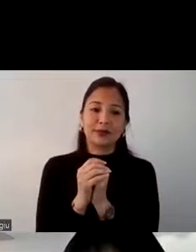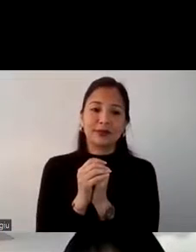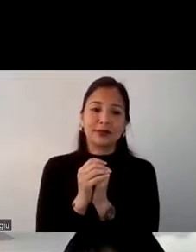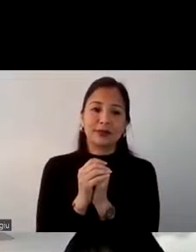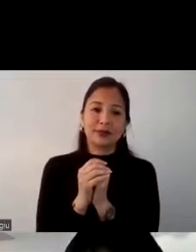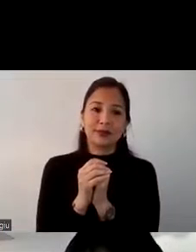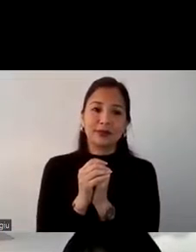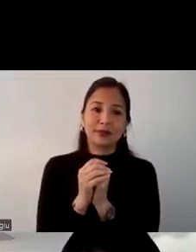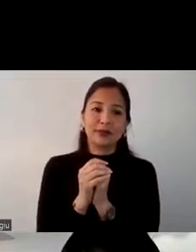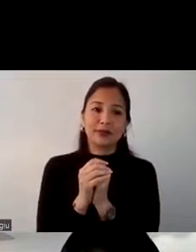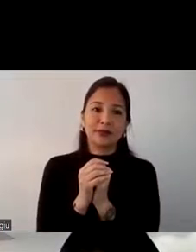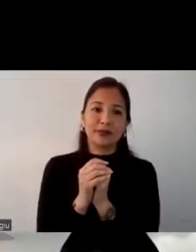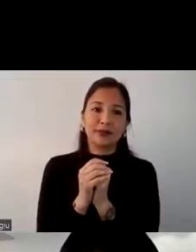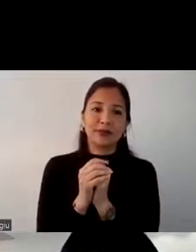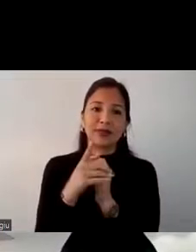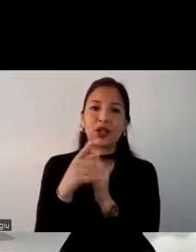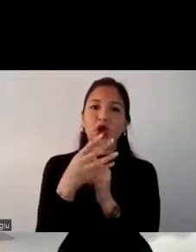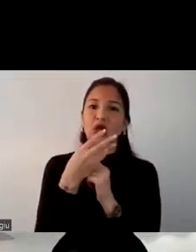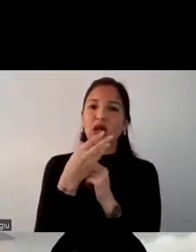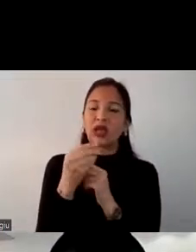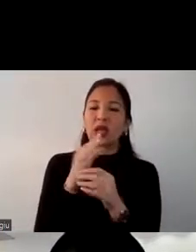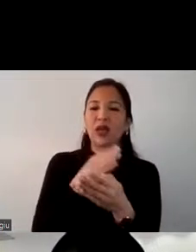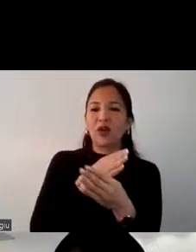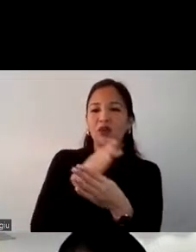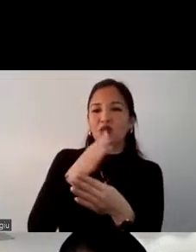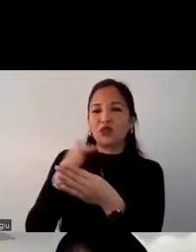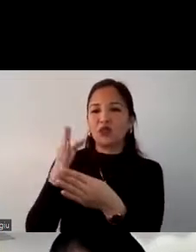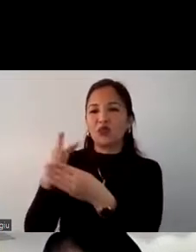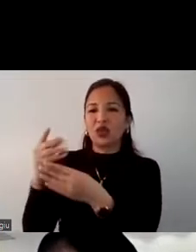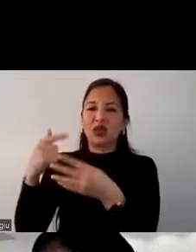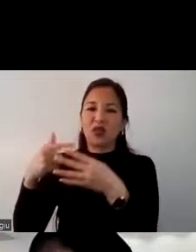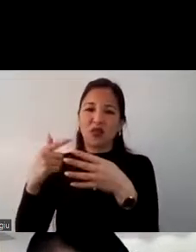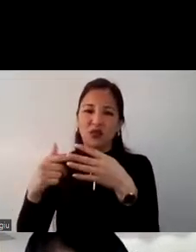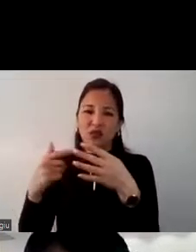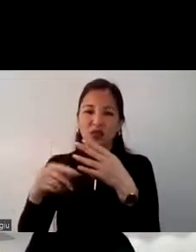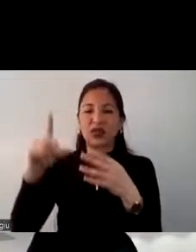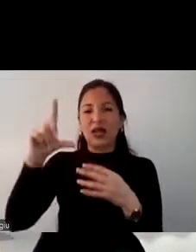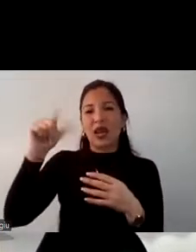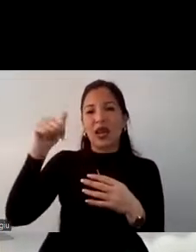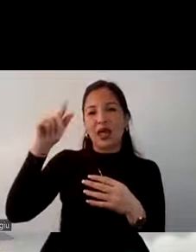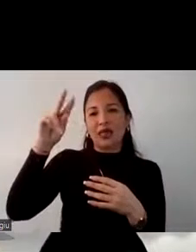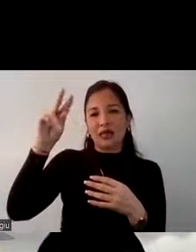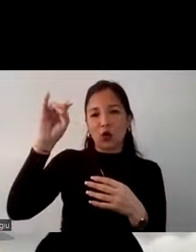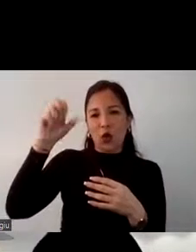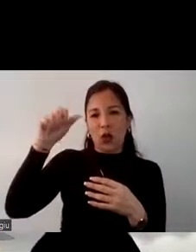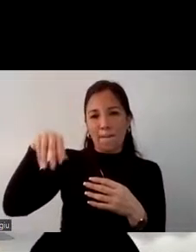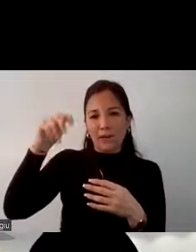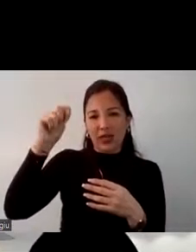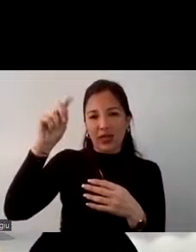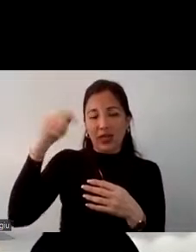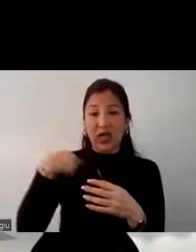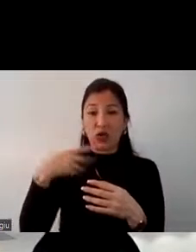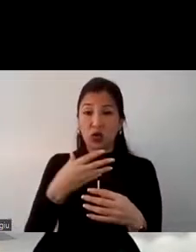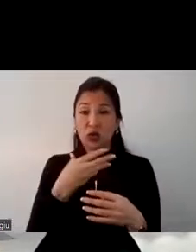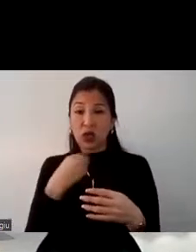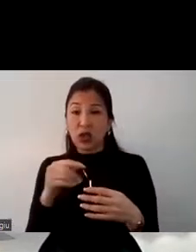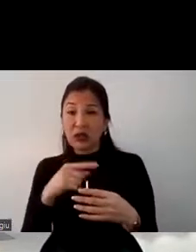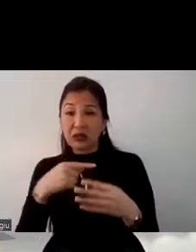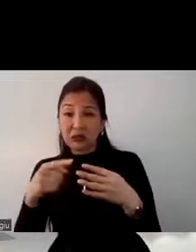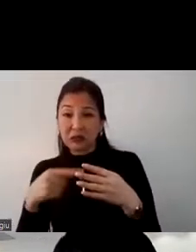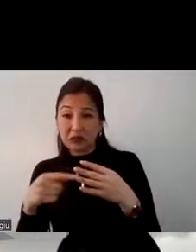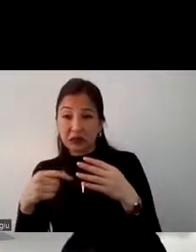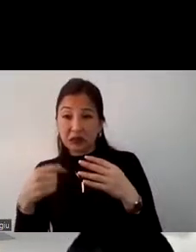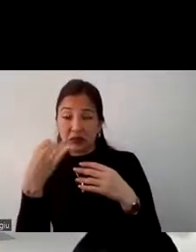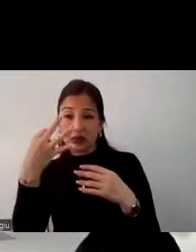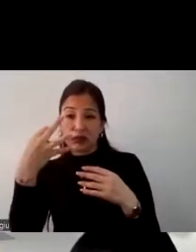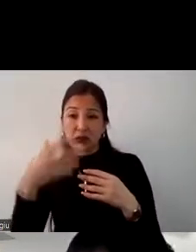intención de visita de destinos latinoamericanos ahora si bien es cierto vemos que hay una intención de viajar a Latinoamérica ahora